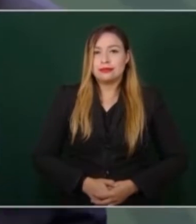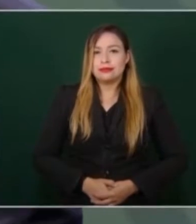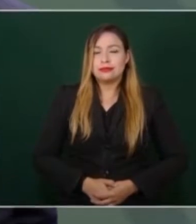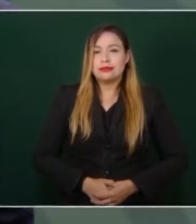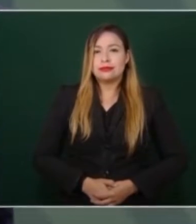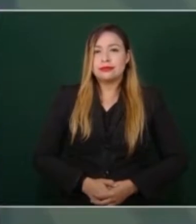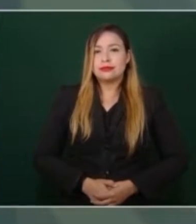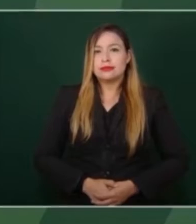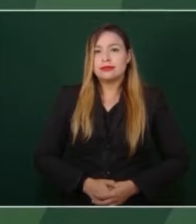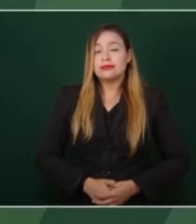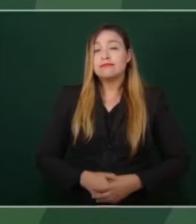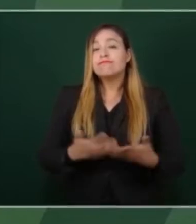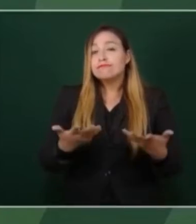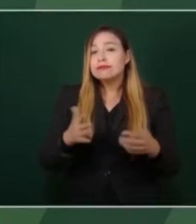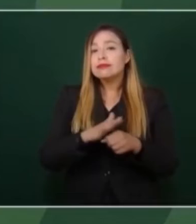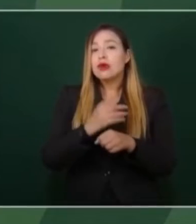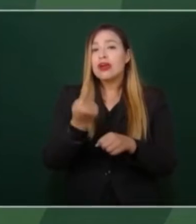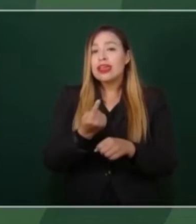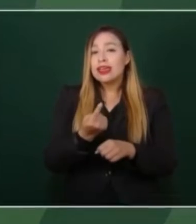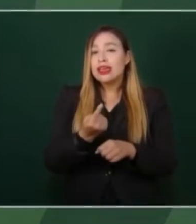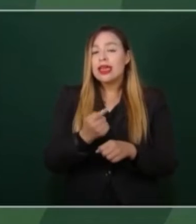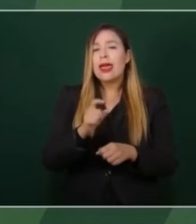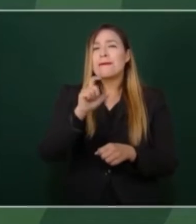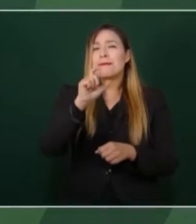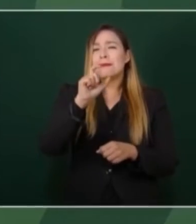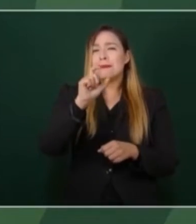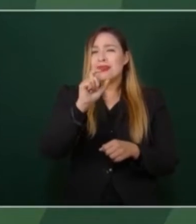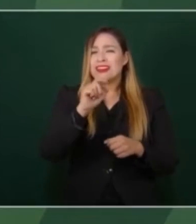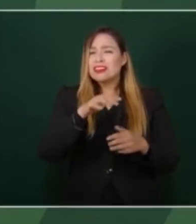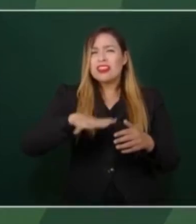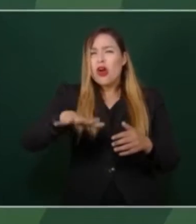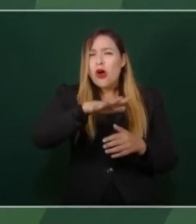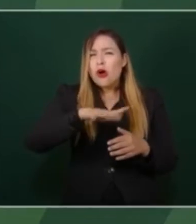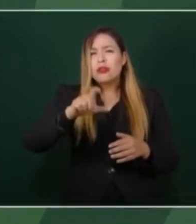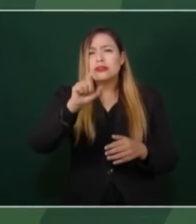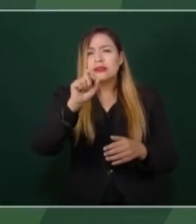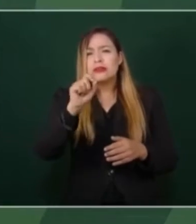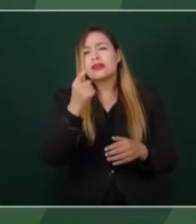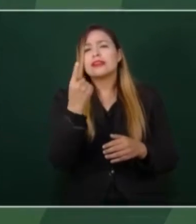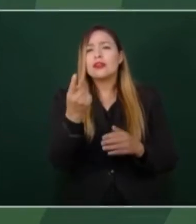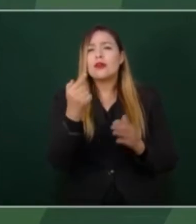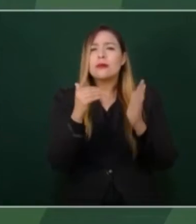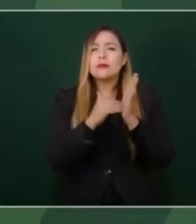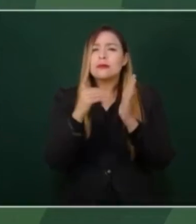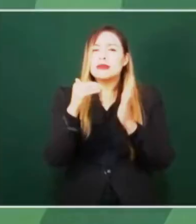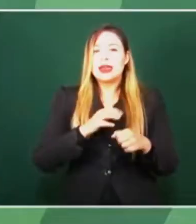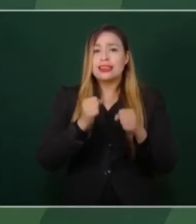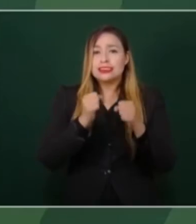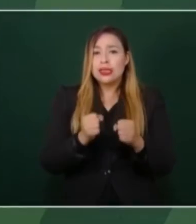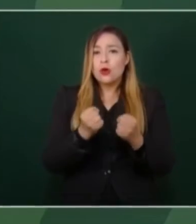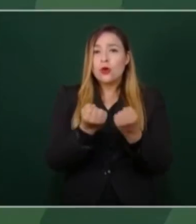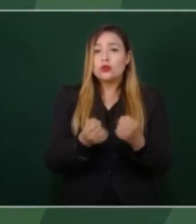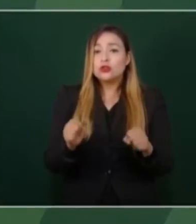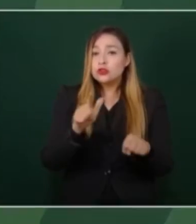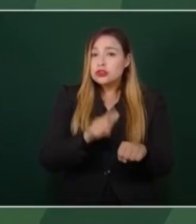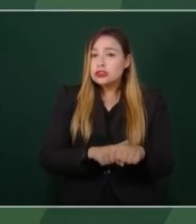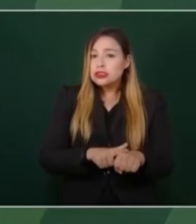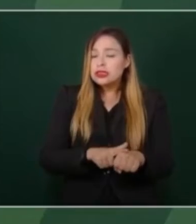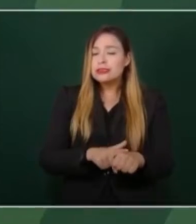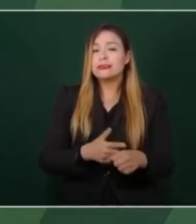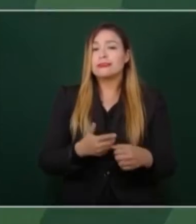de los 20 millones de trabajadores inscritos en el Seguro Social, como